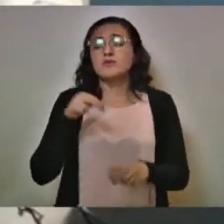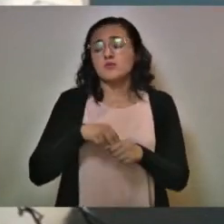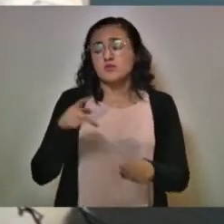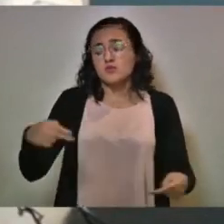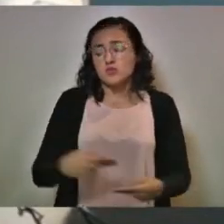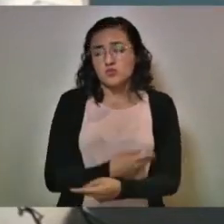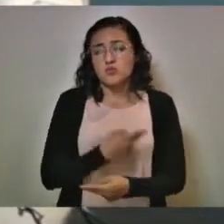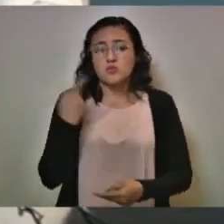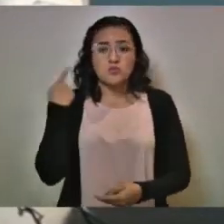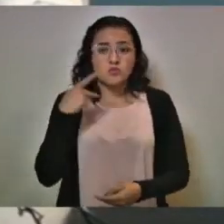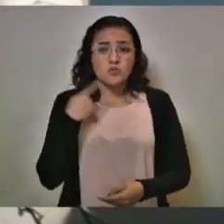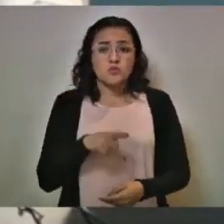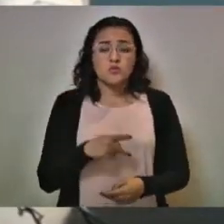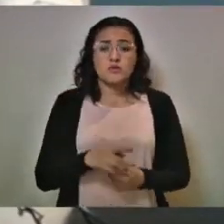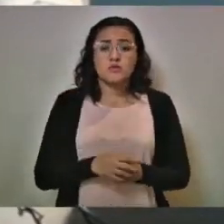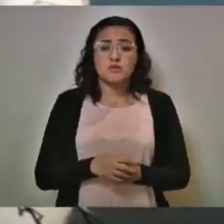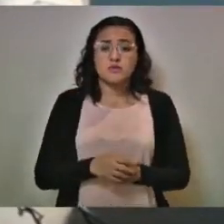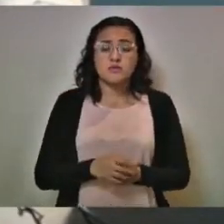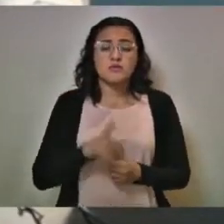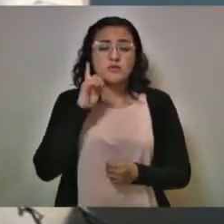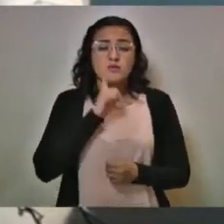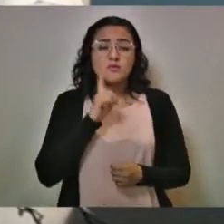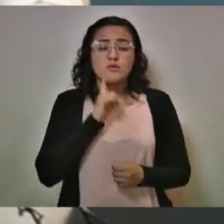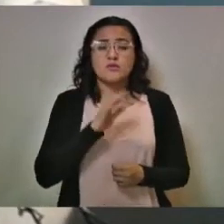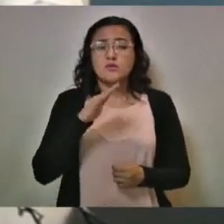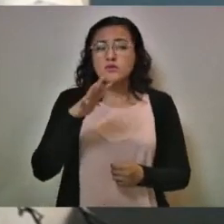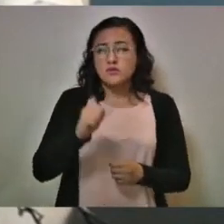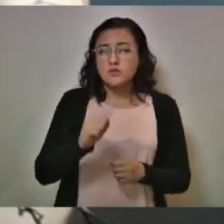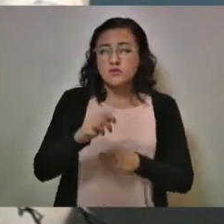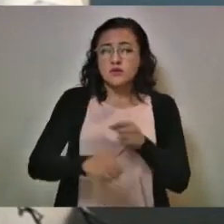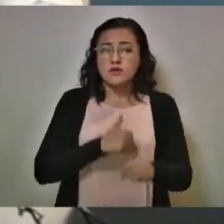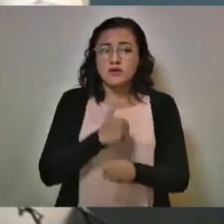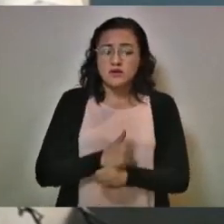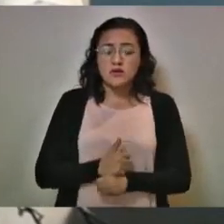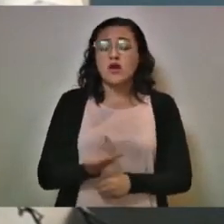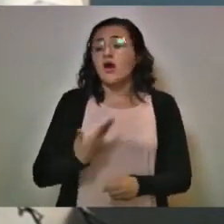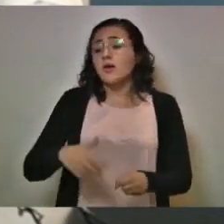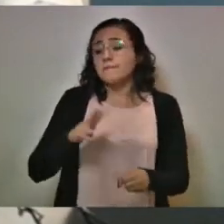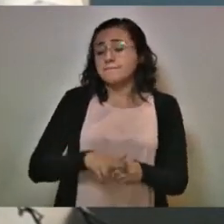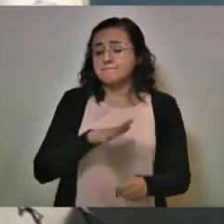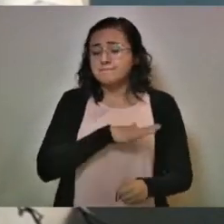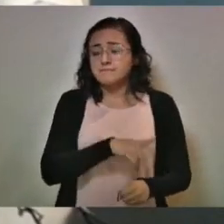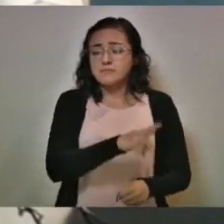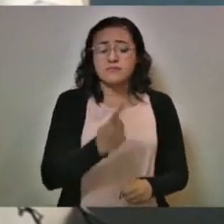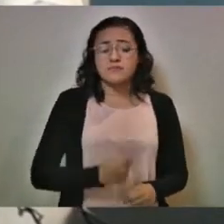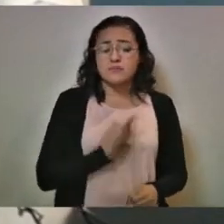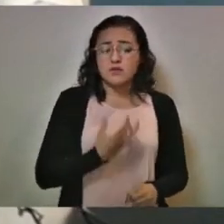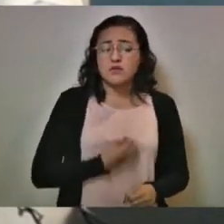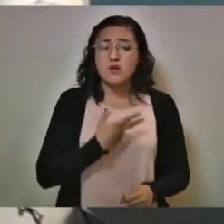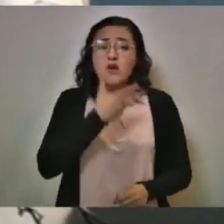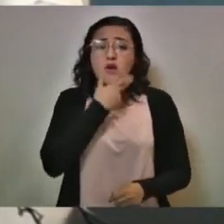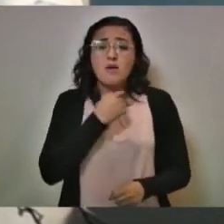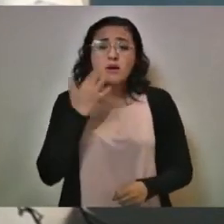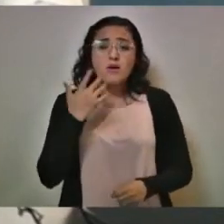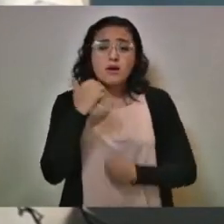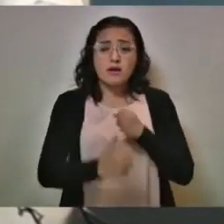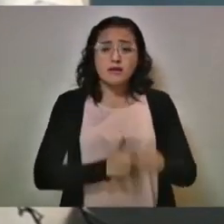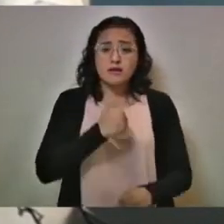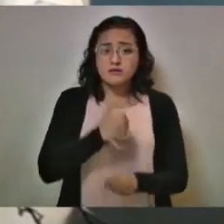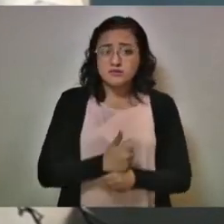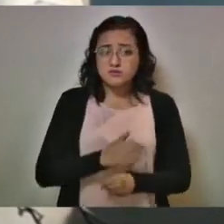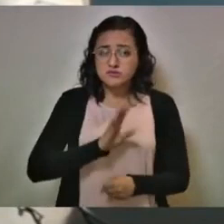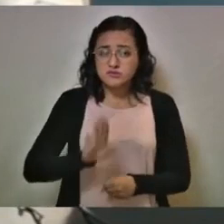femenino de 59 años. En el hospital general de Tehuacán, residente de Tehuacán, masculino de 50 años.